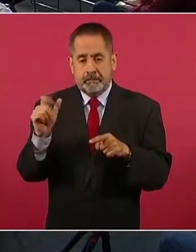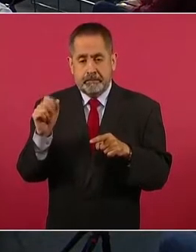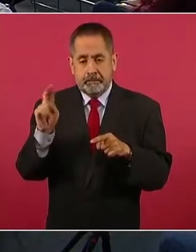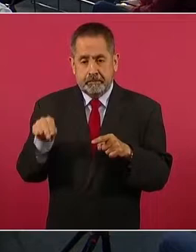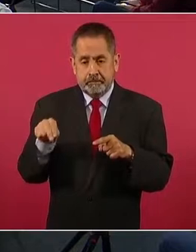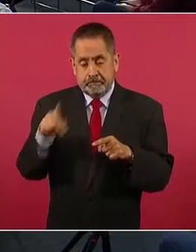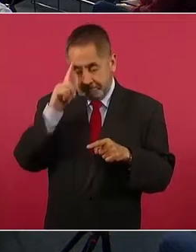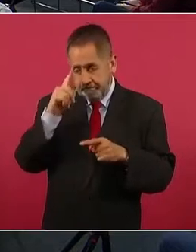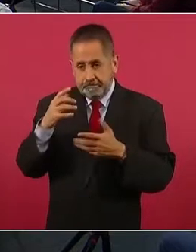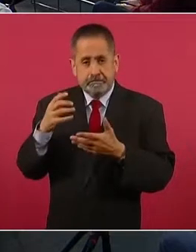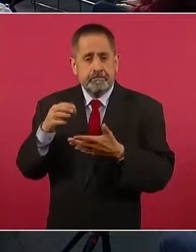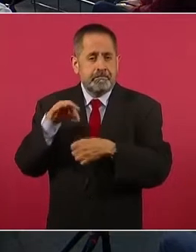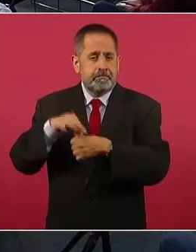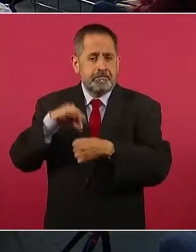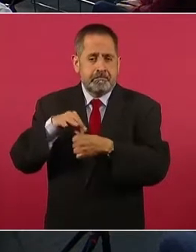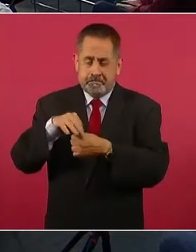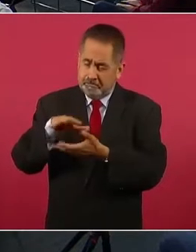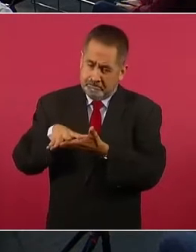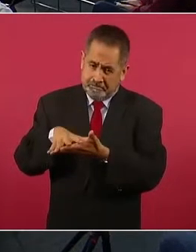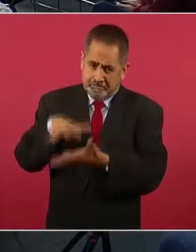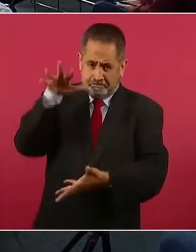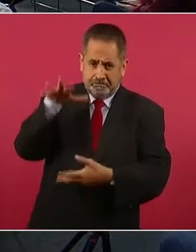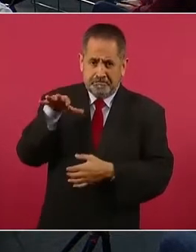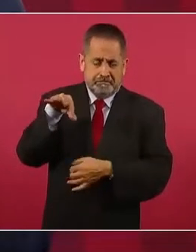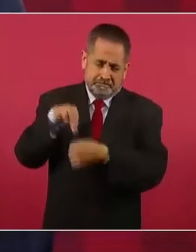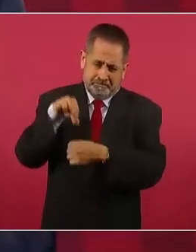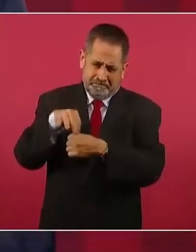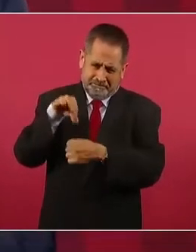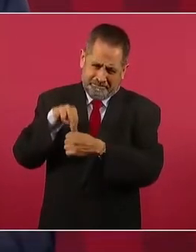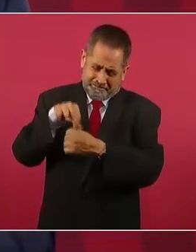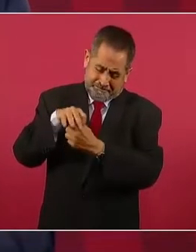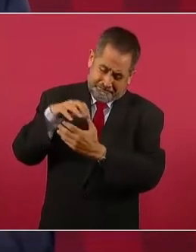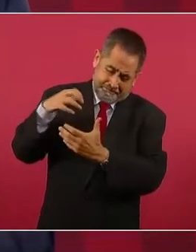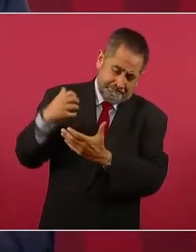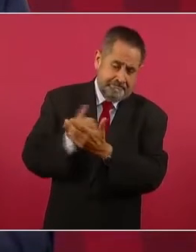obtuvo el mayor porcentaje de votos.